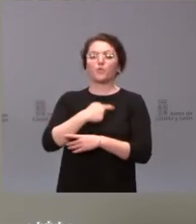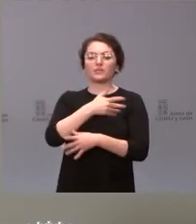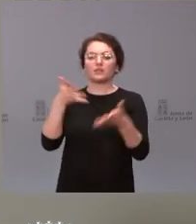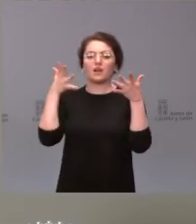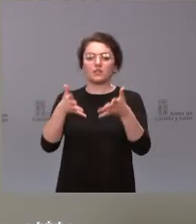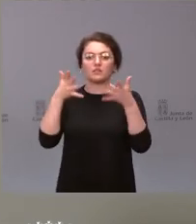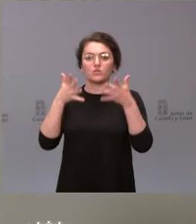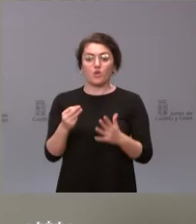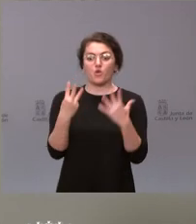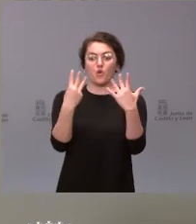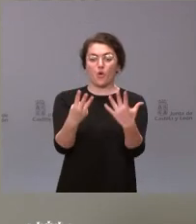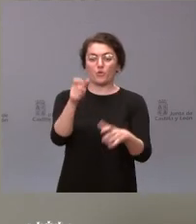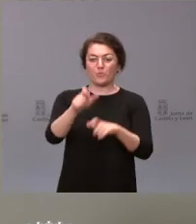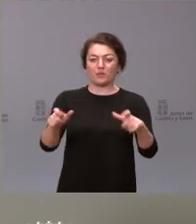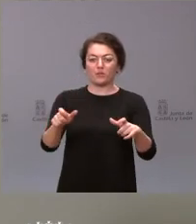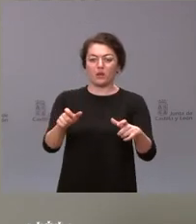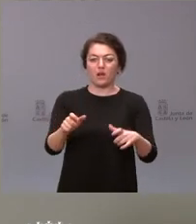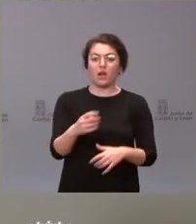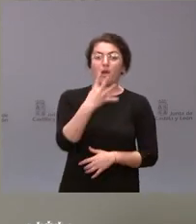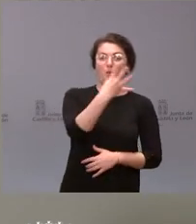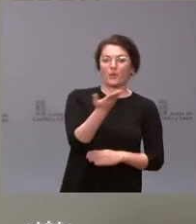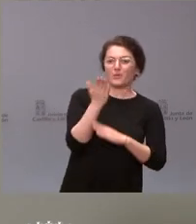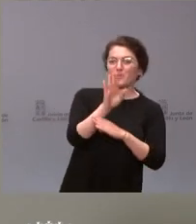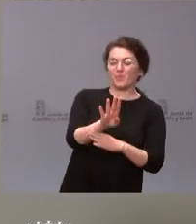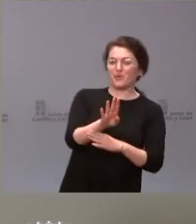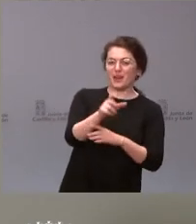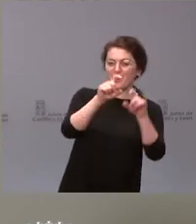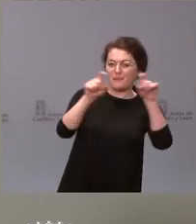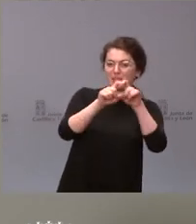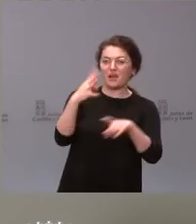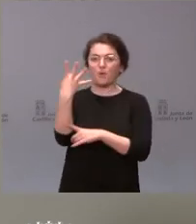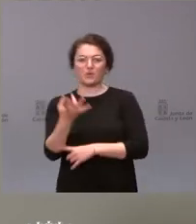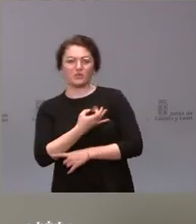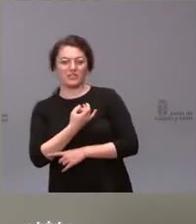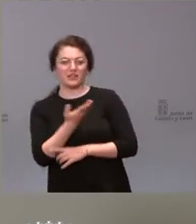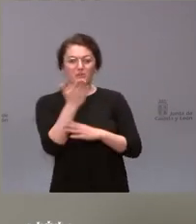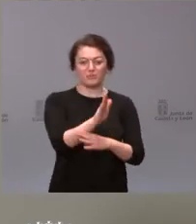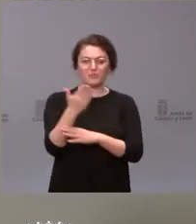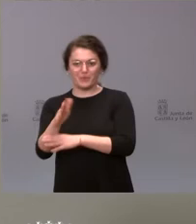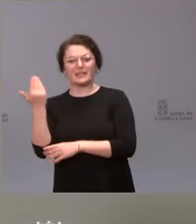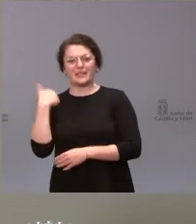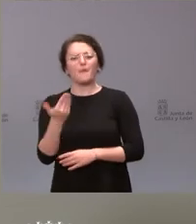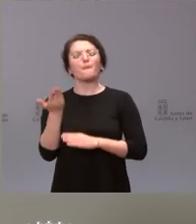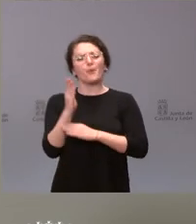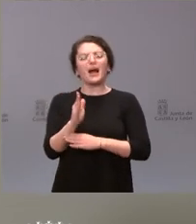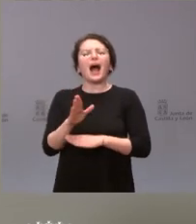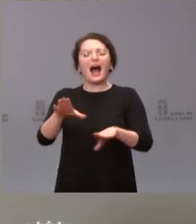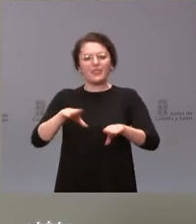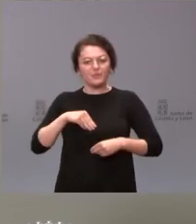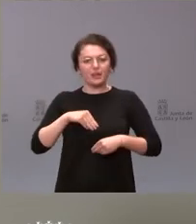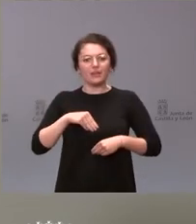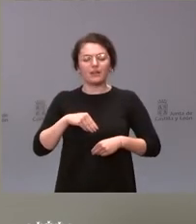por los sindicatos y cuatro fueran propuestas empresariales. Aceptamos esa propuesta y se nos propuso la dotación de un equipo